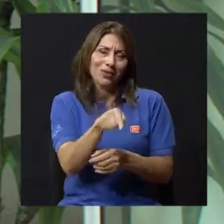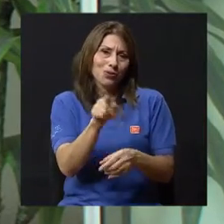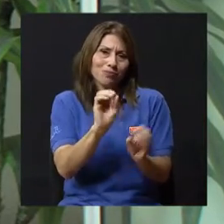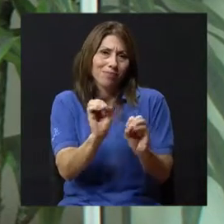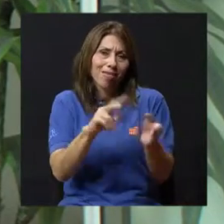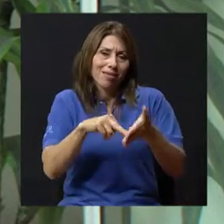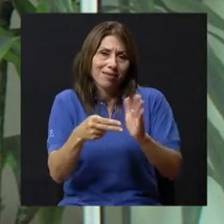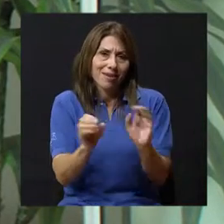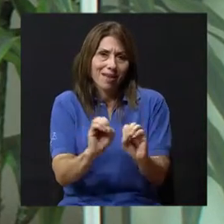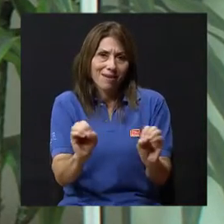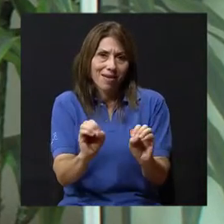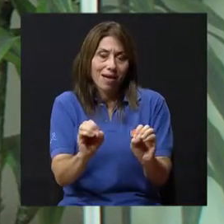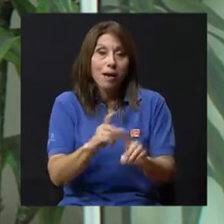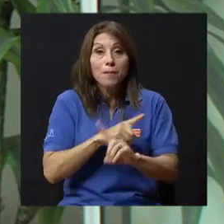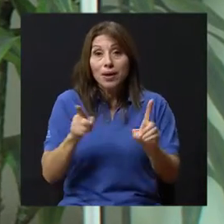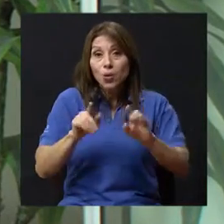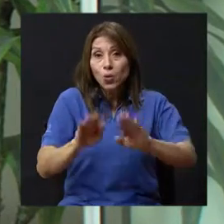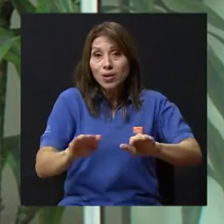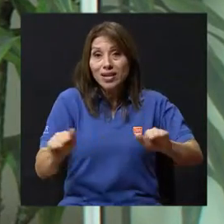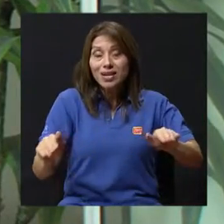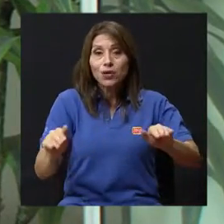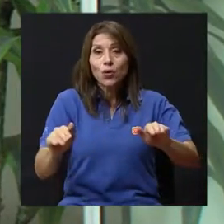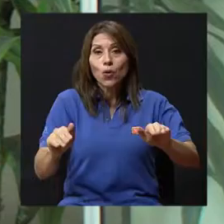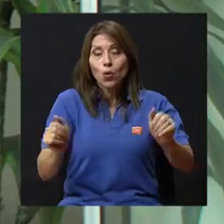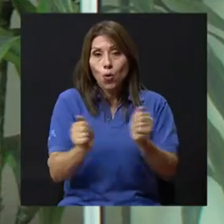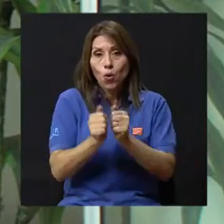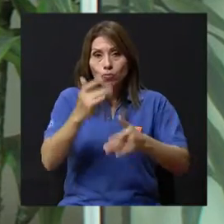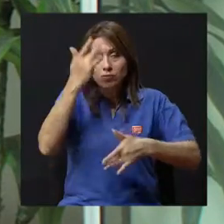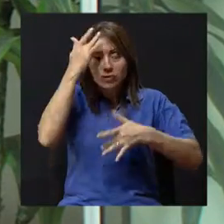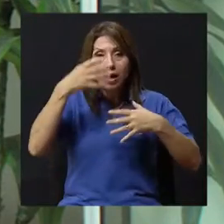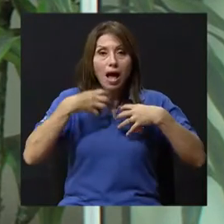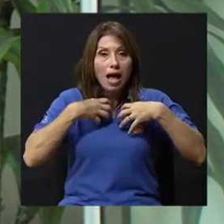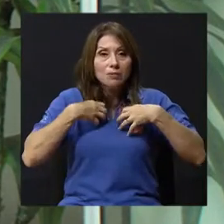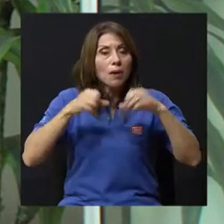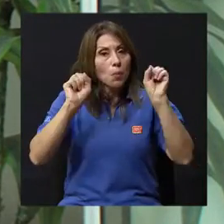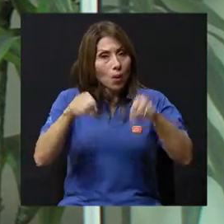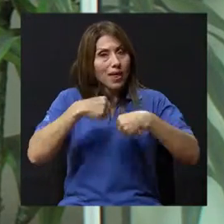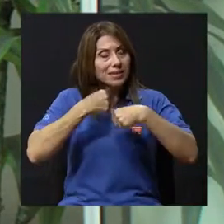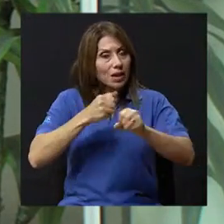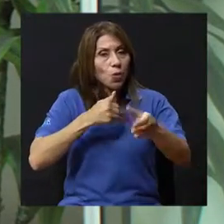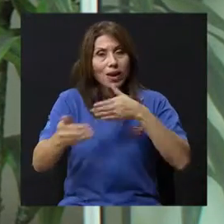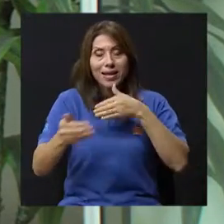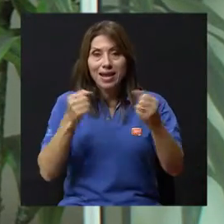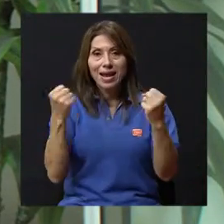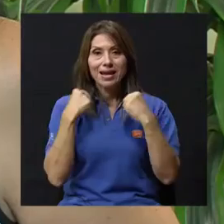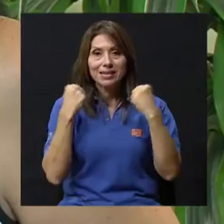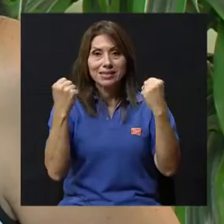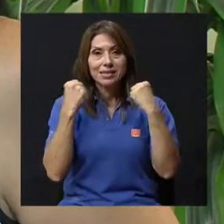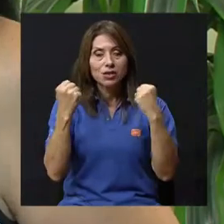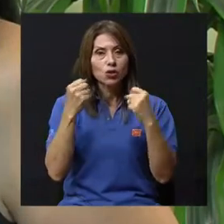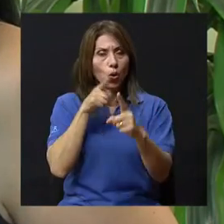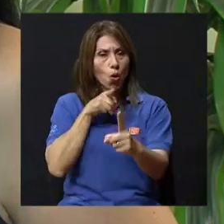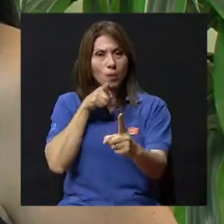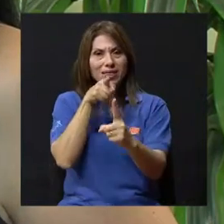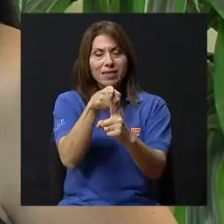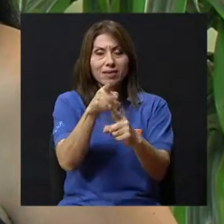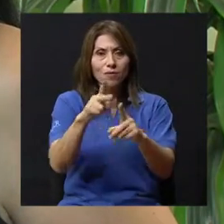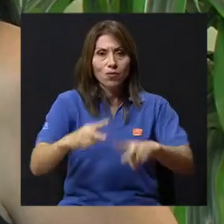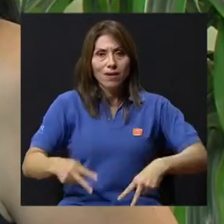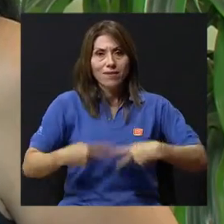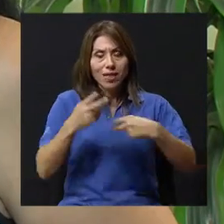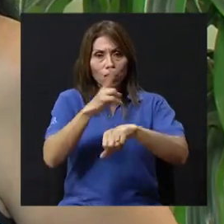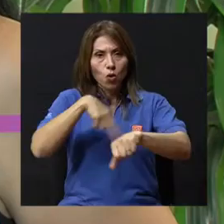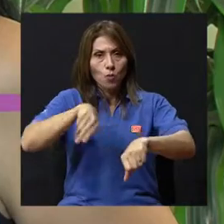cualquier tipo de ejercicio y la idea es que tenga una vida normal. Doctor, en términos